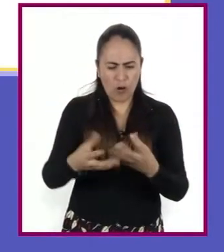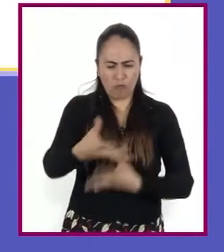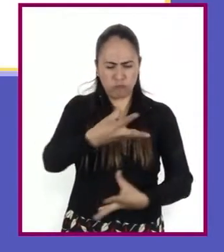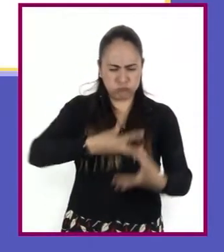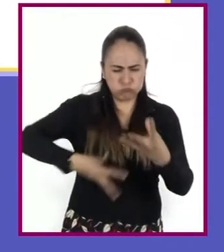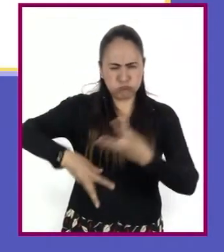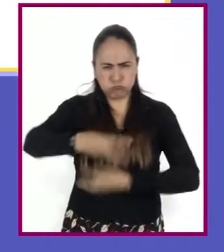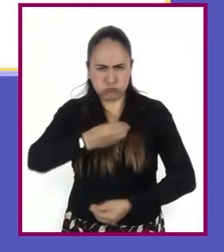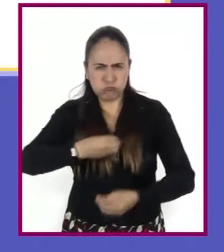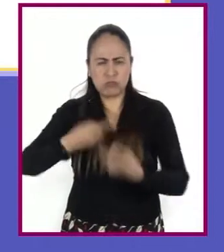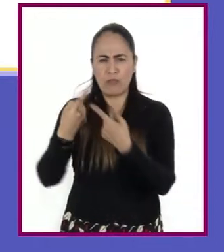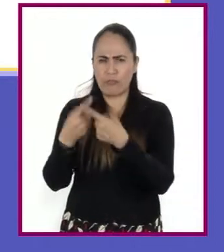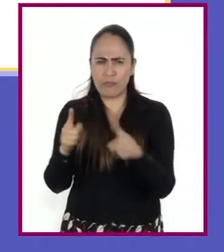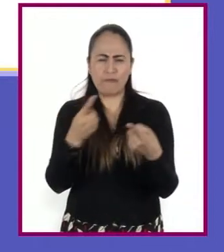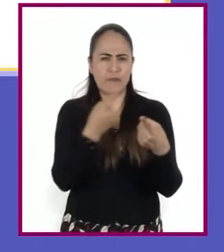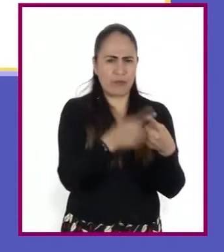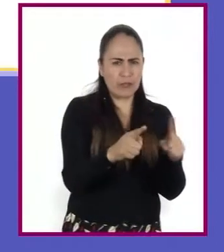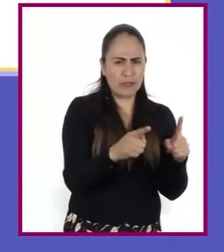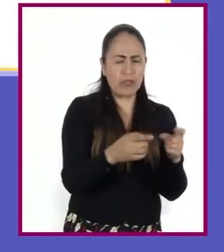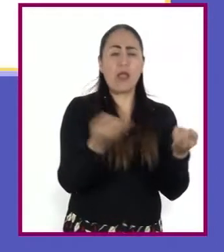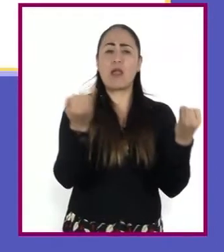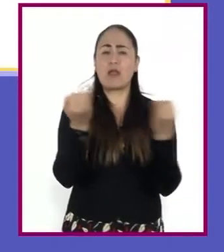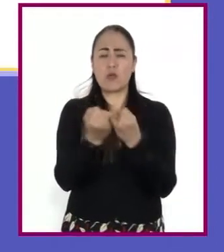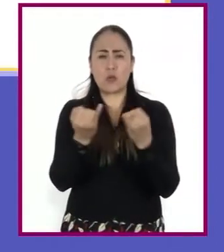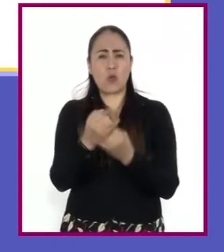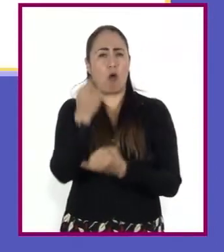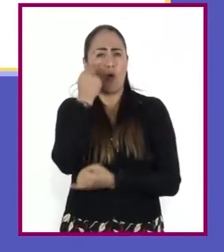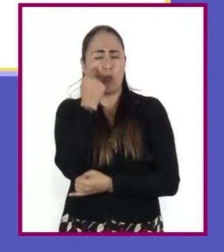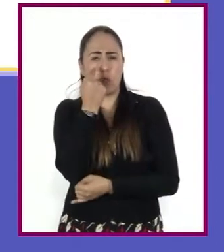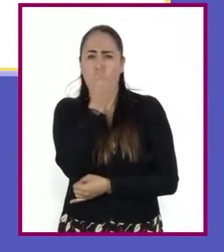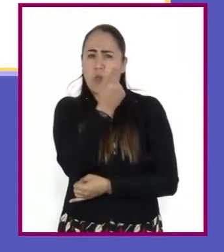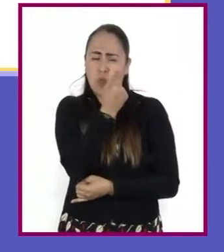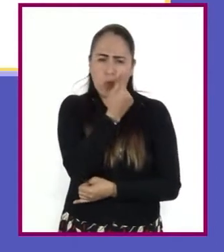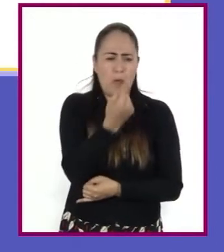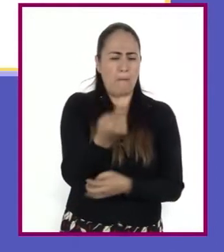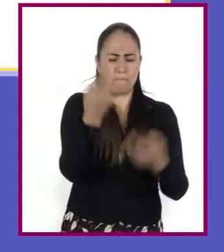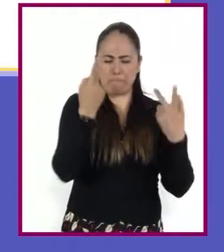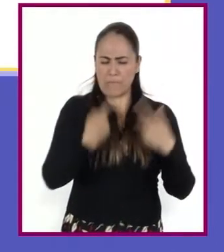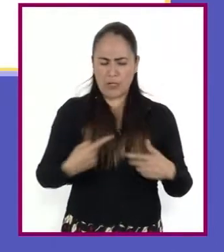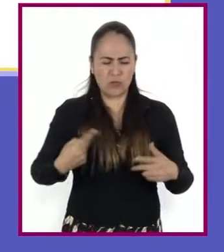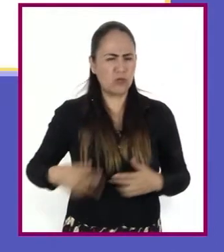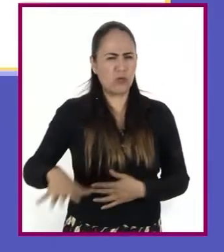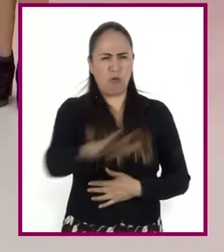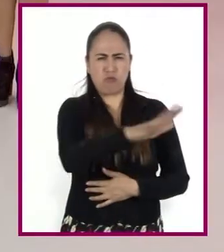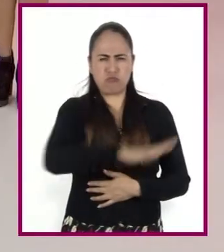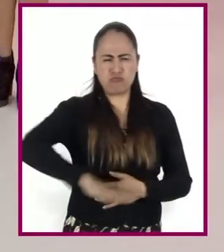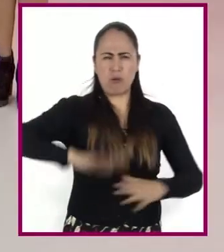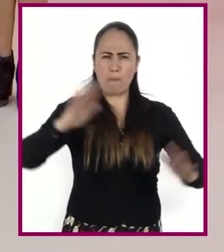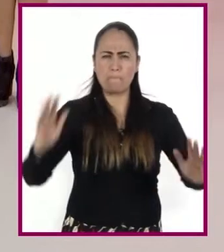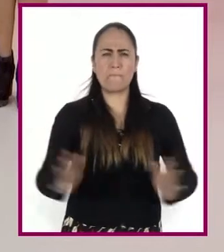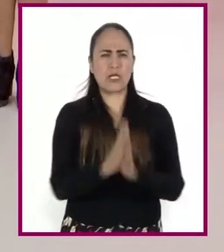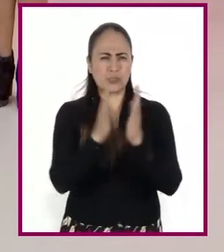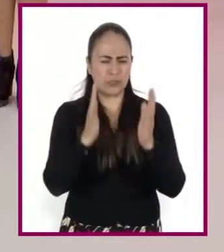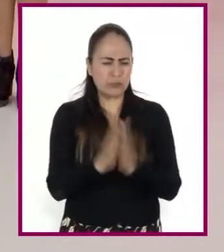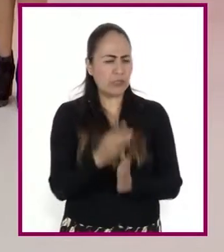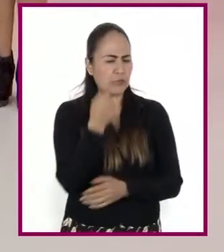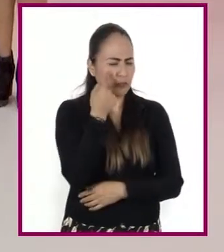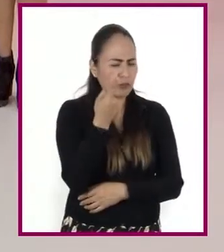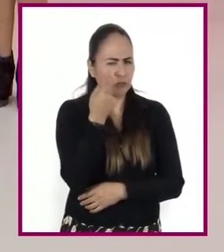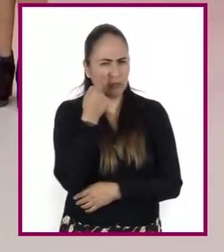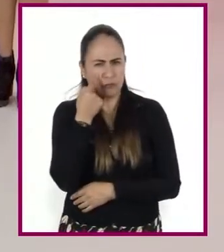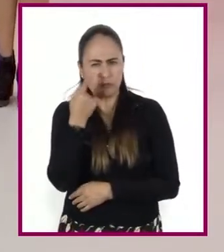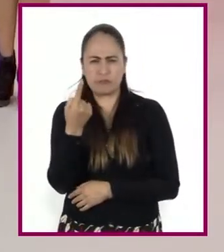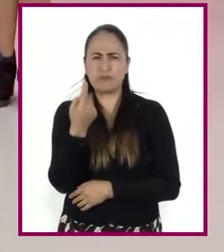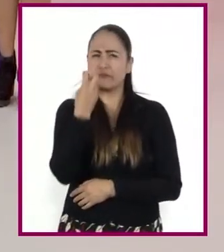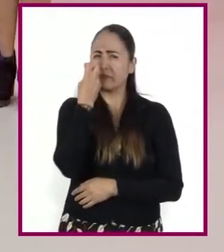y una postura que tome en cuenta a todos los participantes de dicho proceso. ¿Todos esos aspectos solo